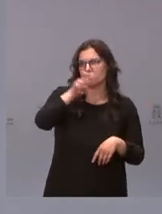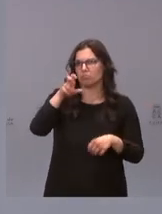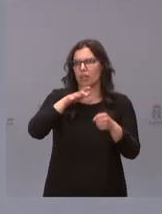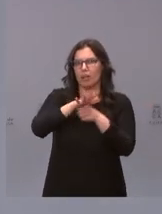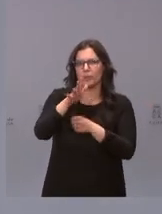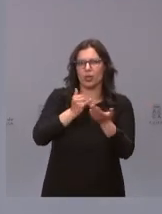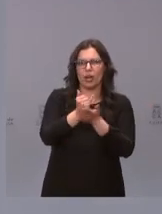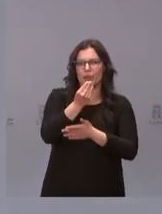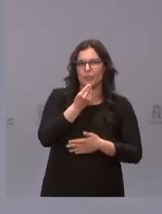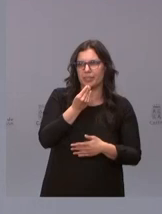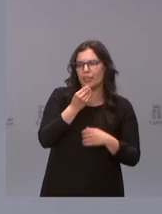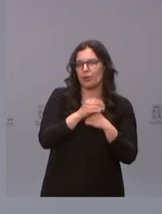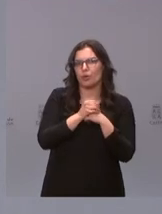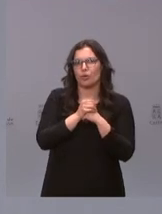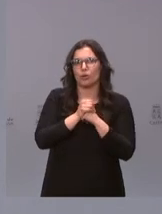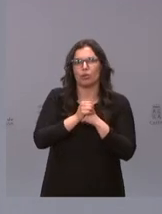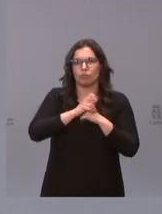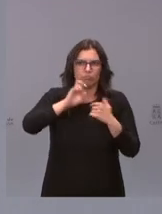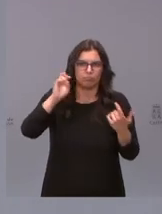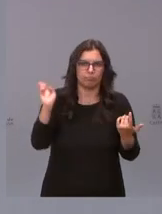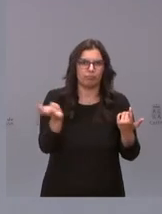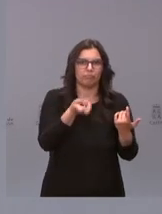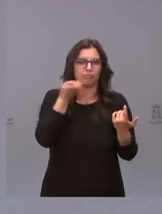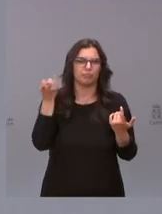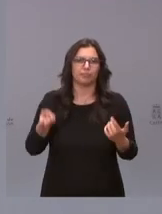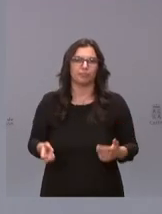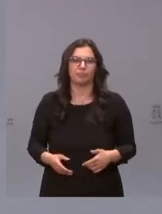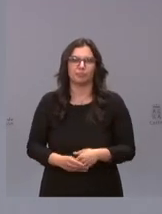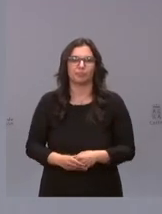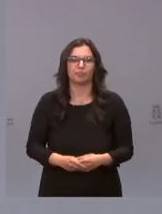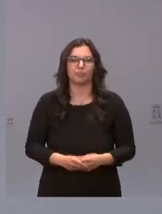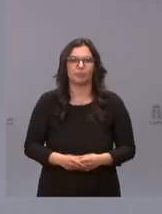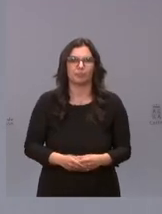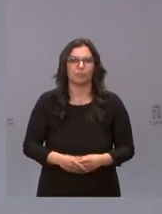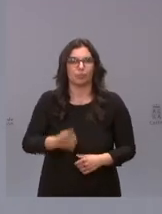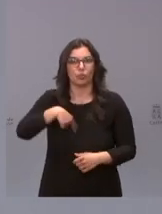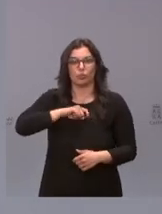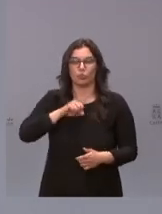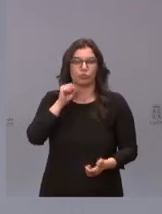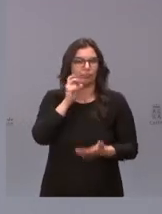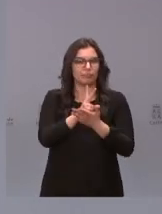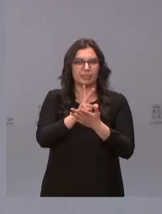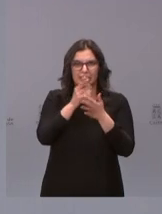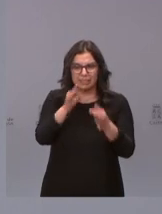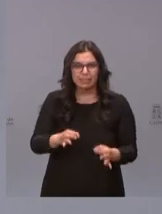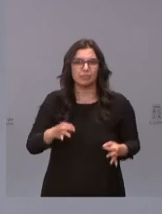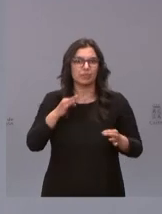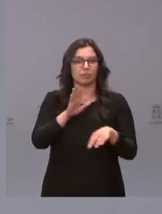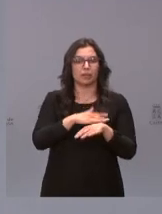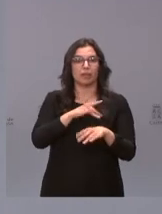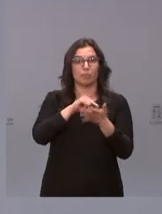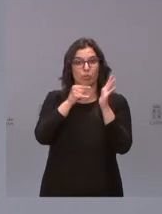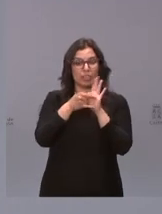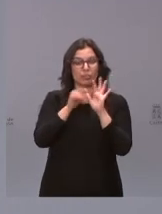agroalimentación o de otro tipo de productos estamos apostando siempre porque aquellos proyectos